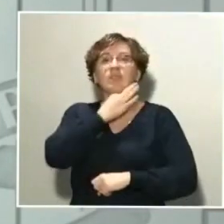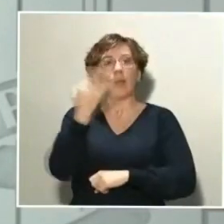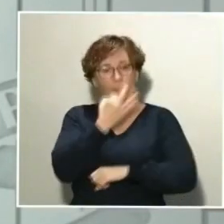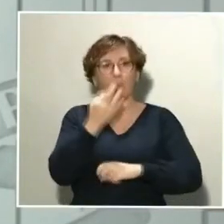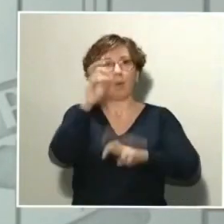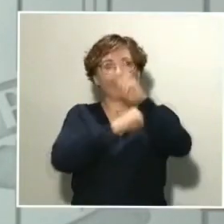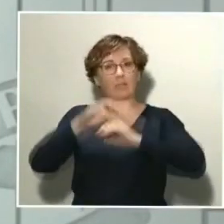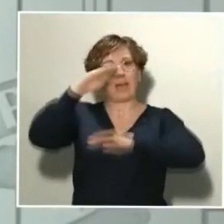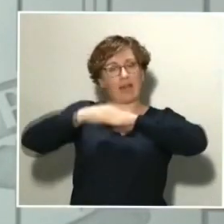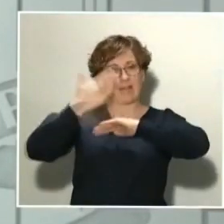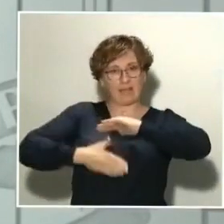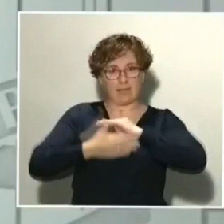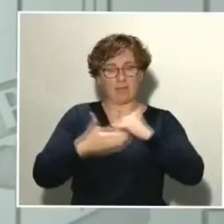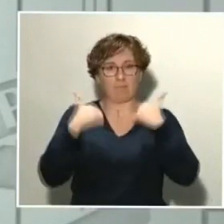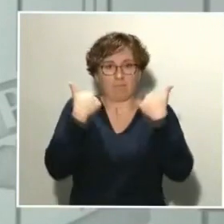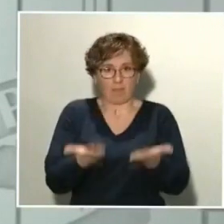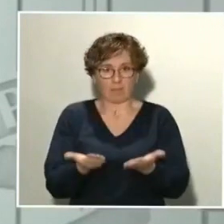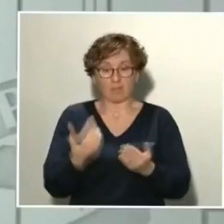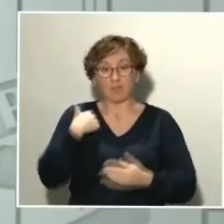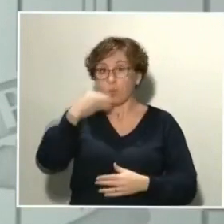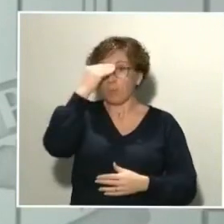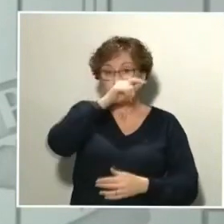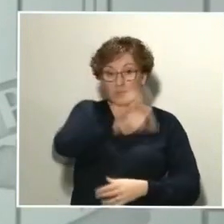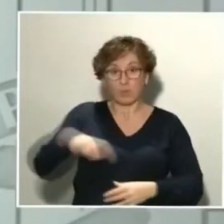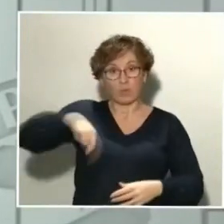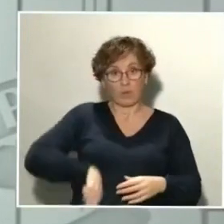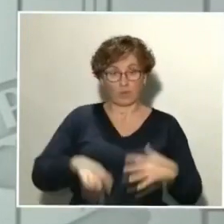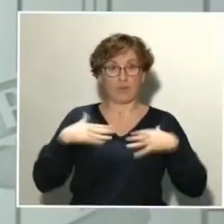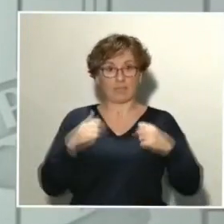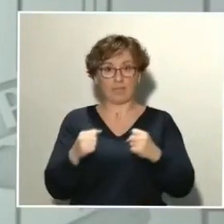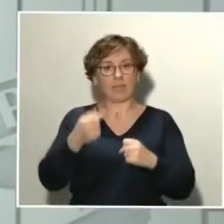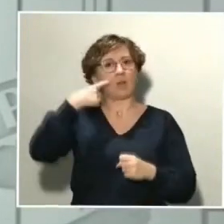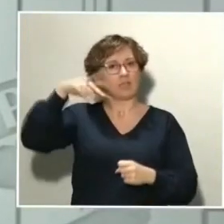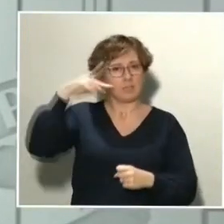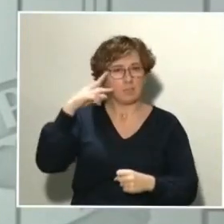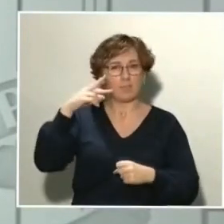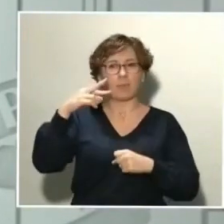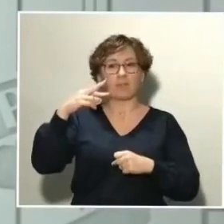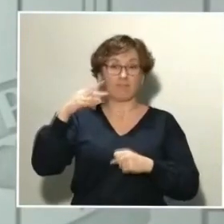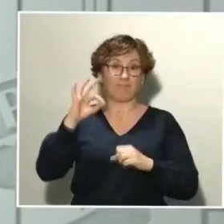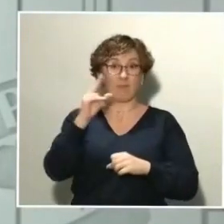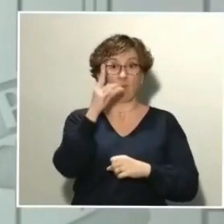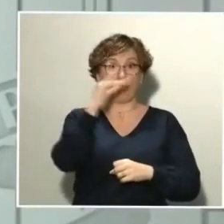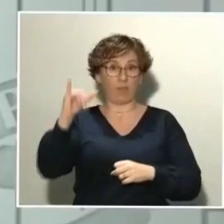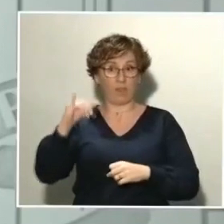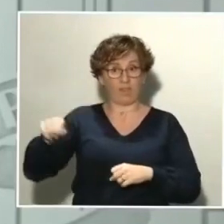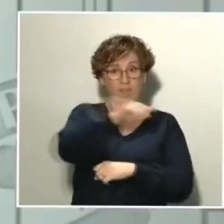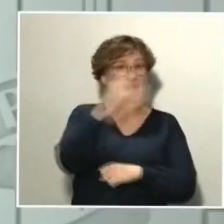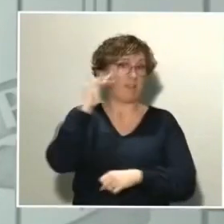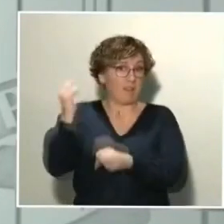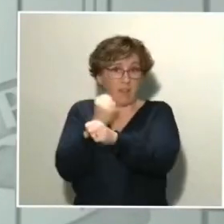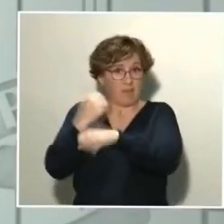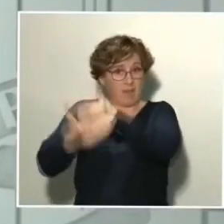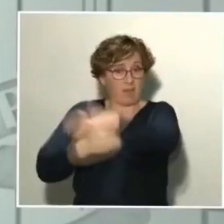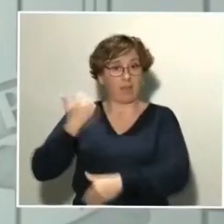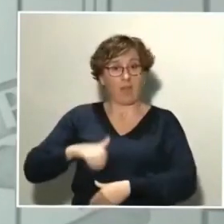los profesionales sanitarios asistenciales, los especialistas en UCI están ya trabajando y el Ministerio está coordinándose por